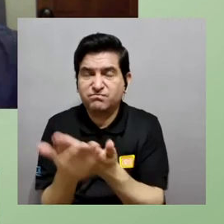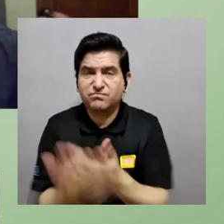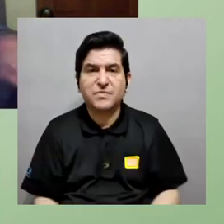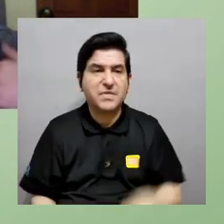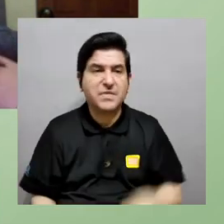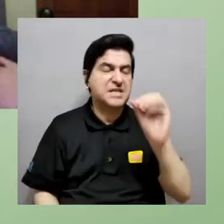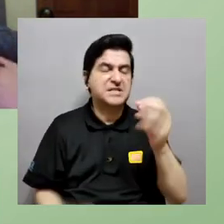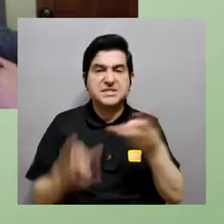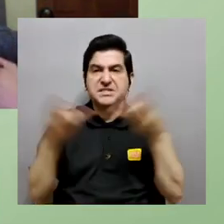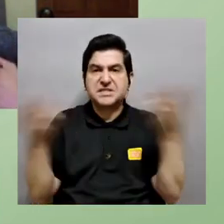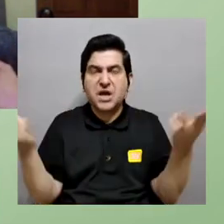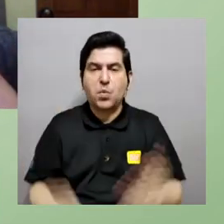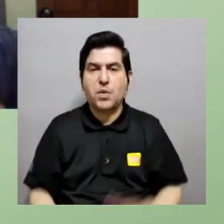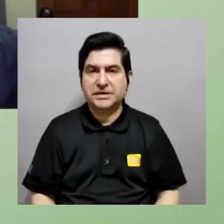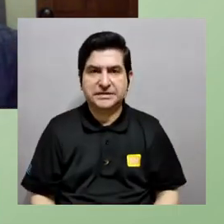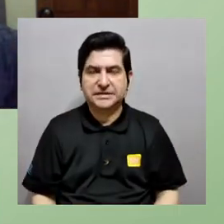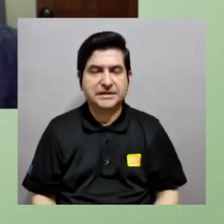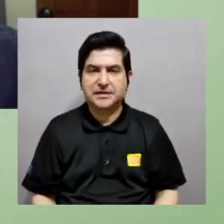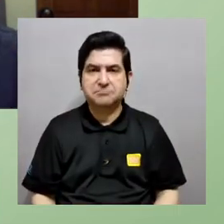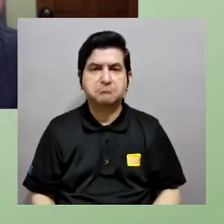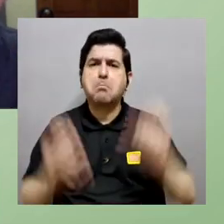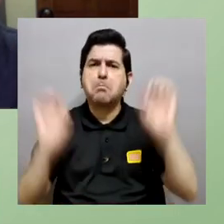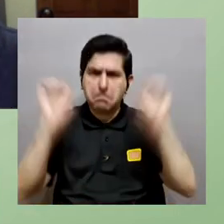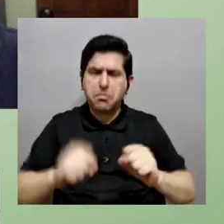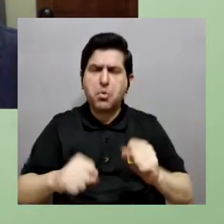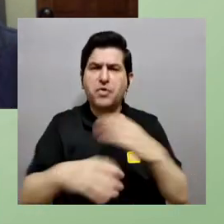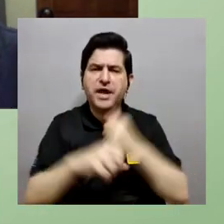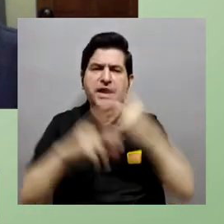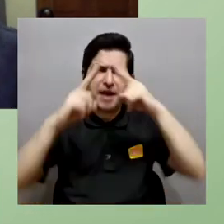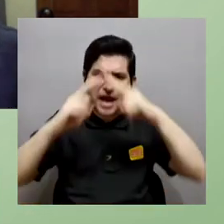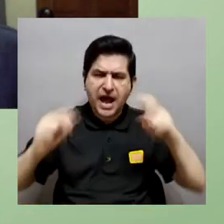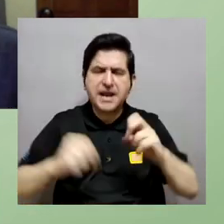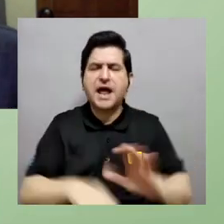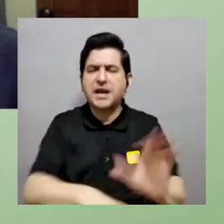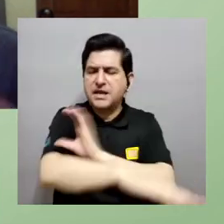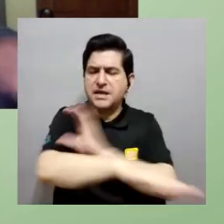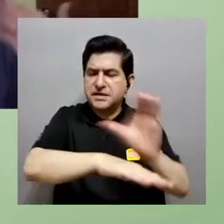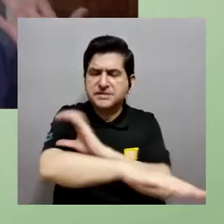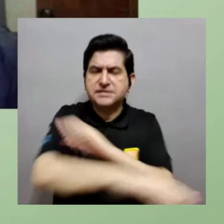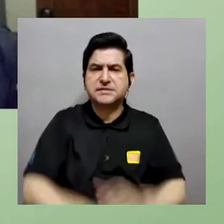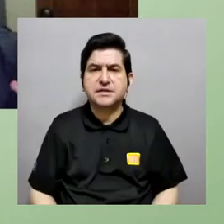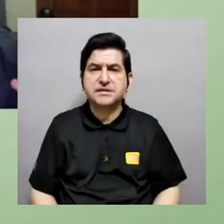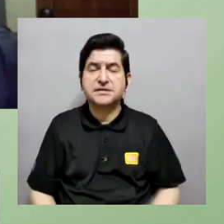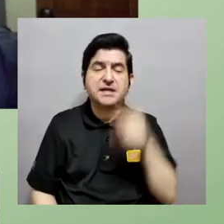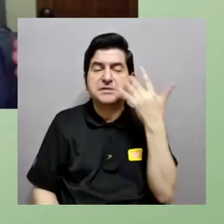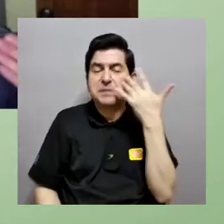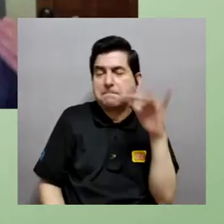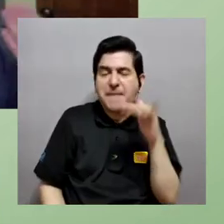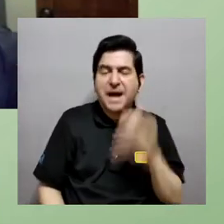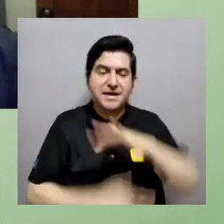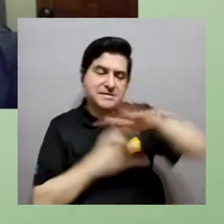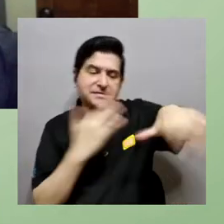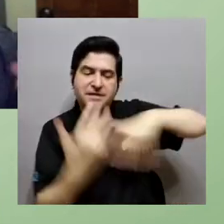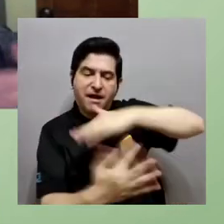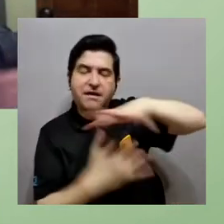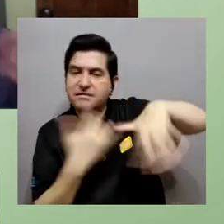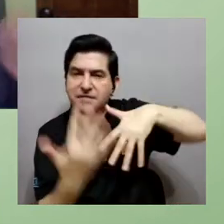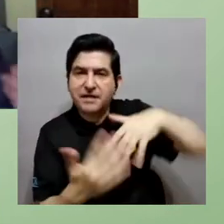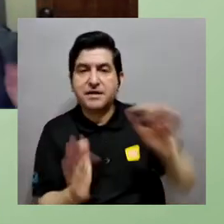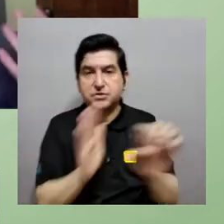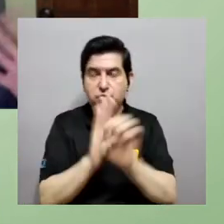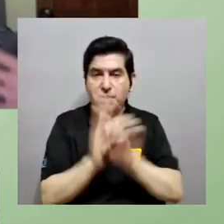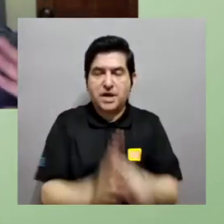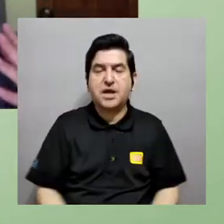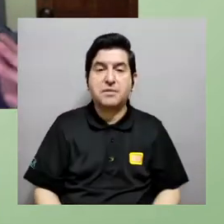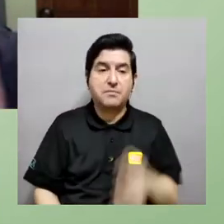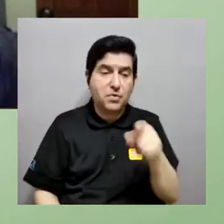en lugar de yo ponerme a probar ahí 50 materiales ahí que me traigan se pueden hacer análisis computacionales